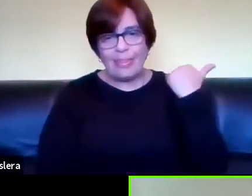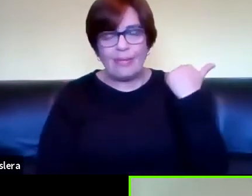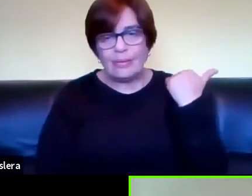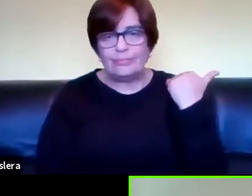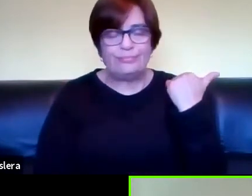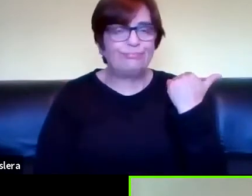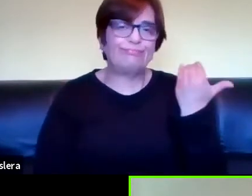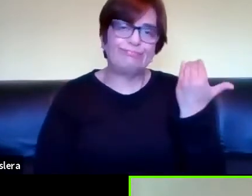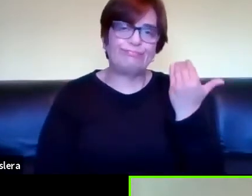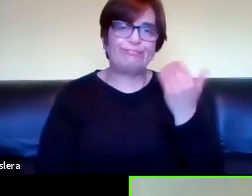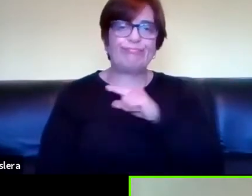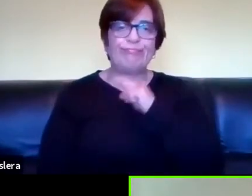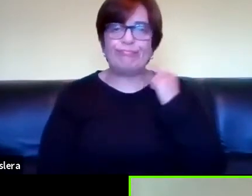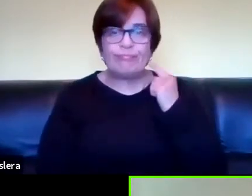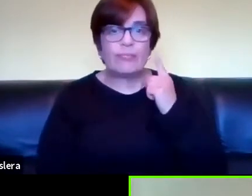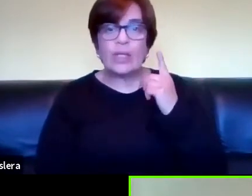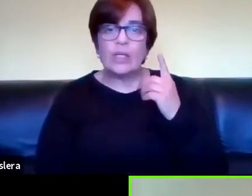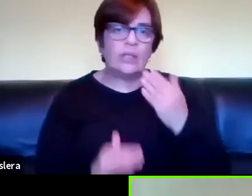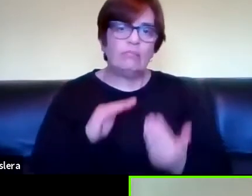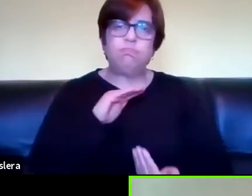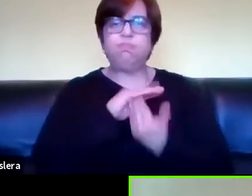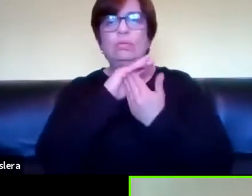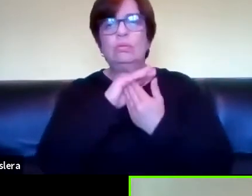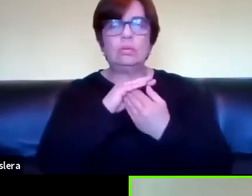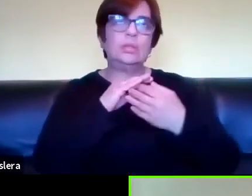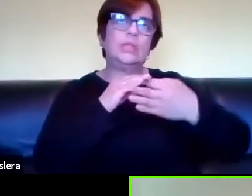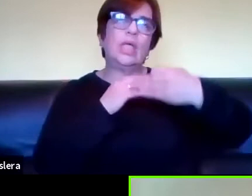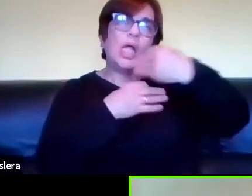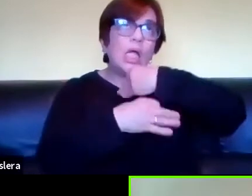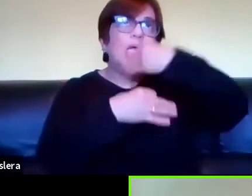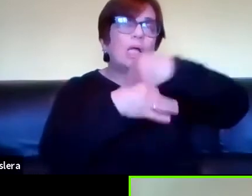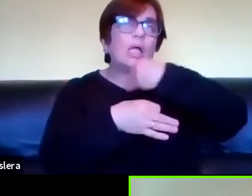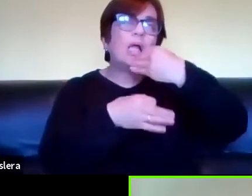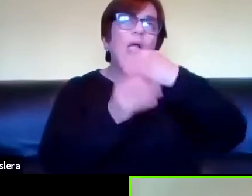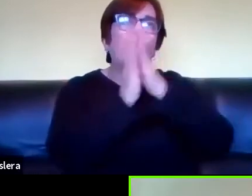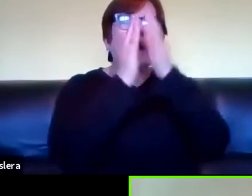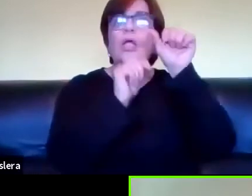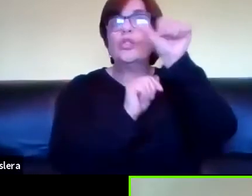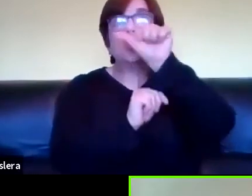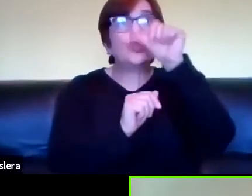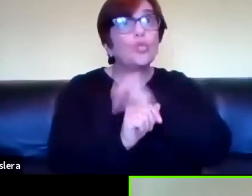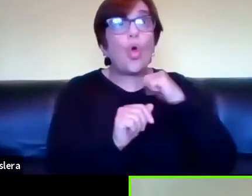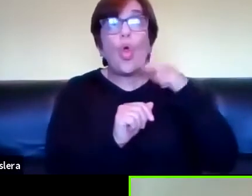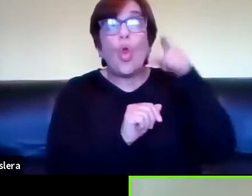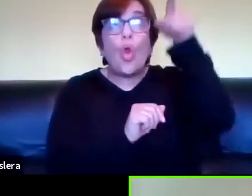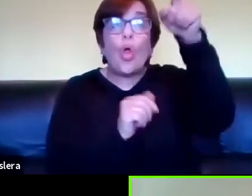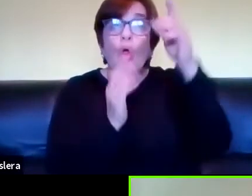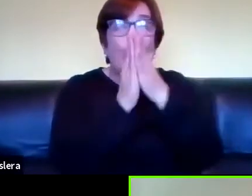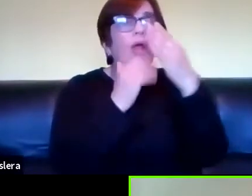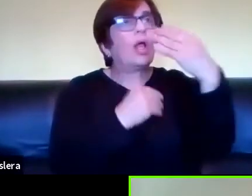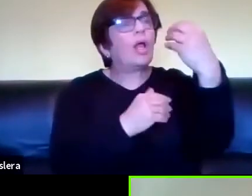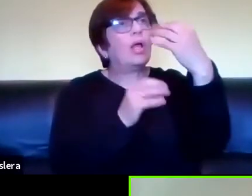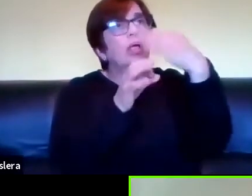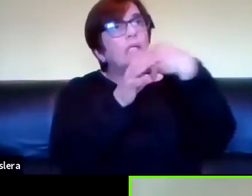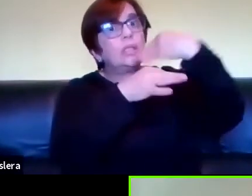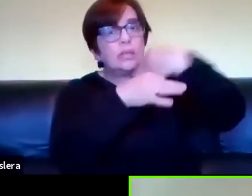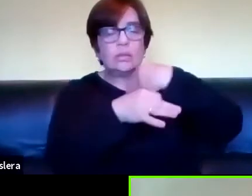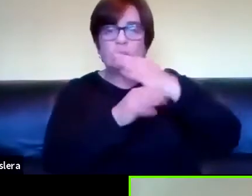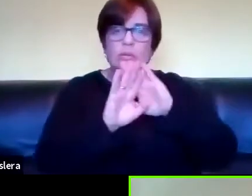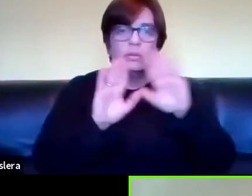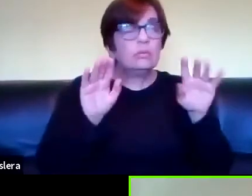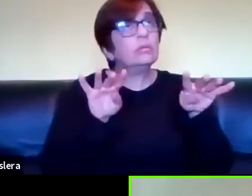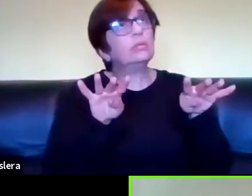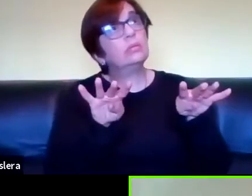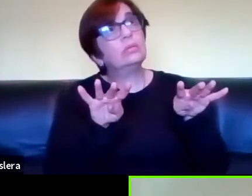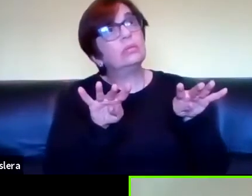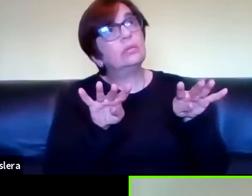el religioso el que les dijera la palabra de Dios y que él le hiciera la Biblia o ella le hiciera la Biblia y la interpretara bueno ¿cuál